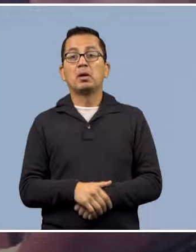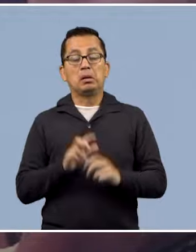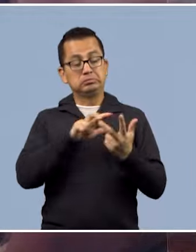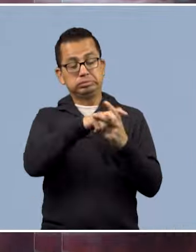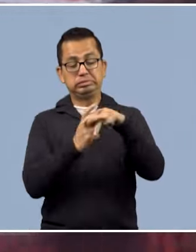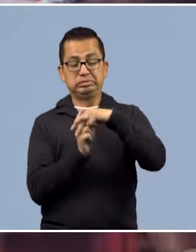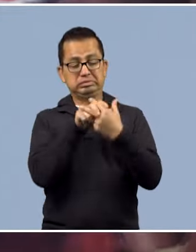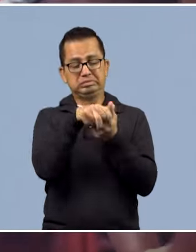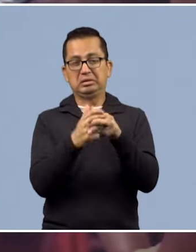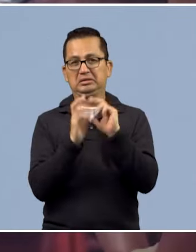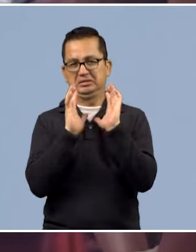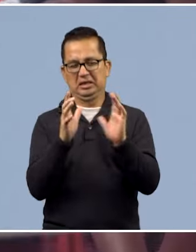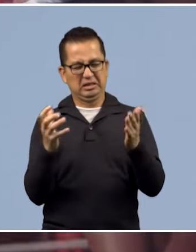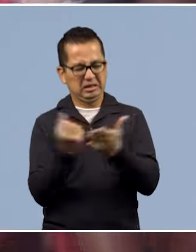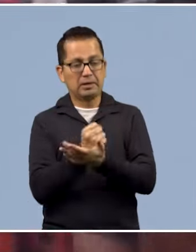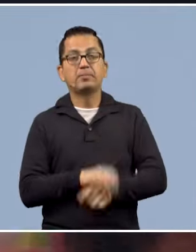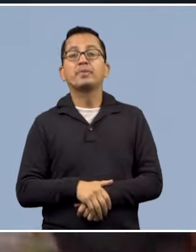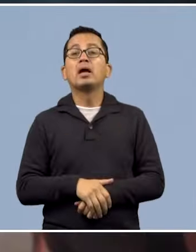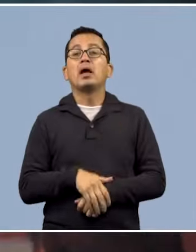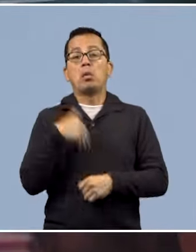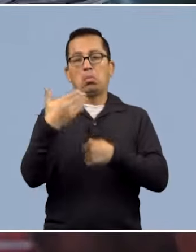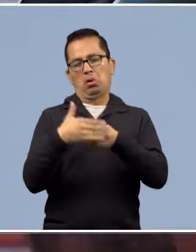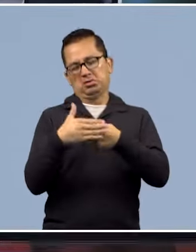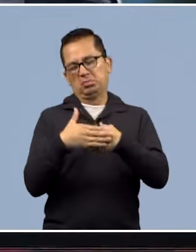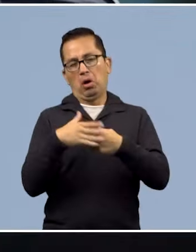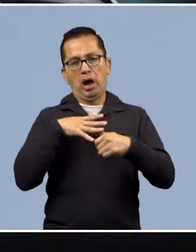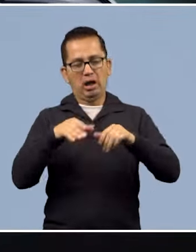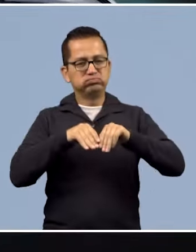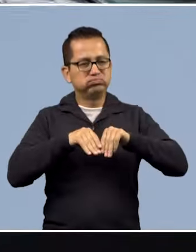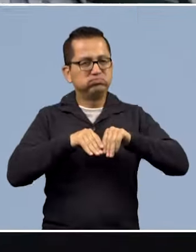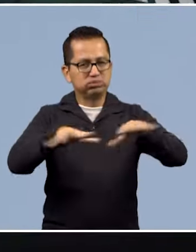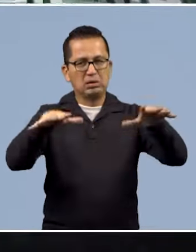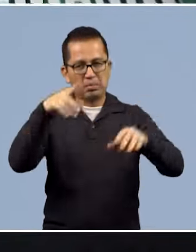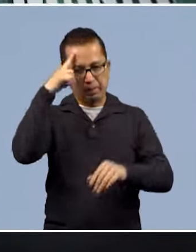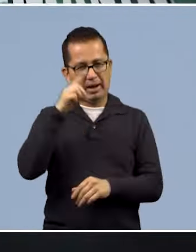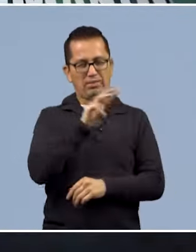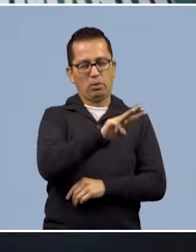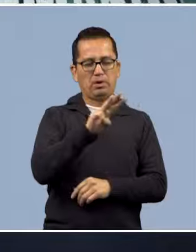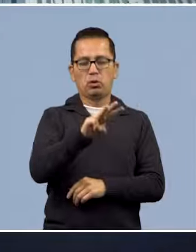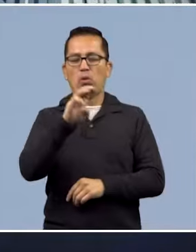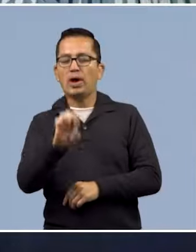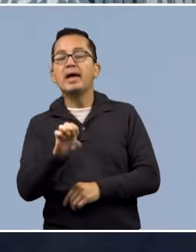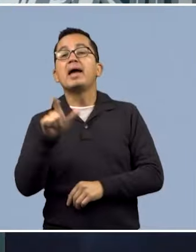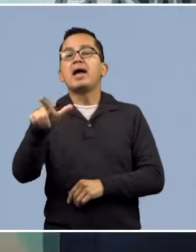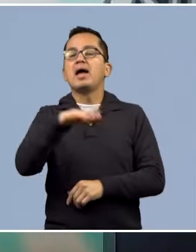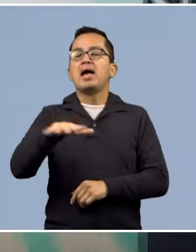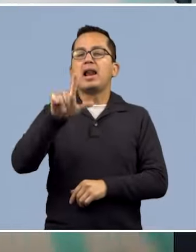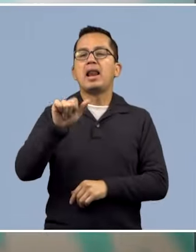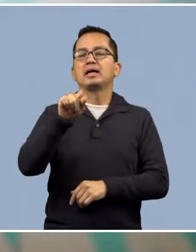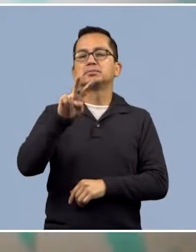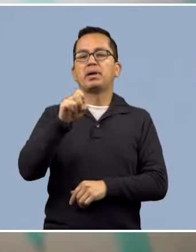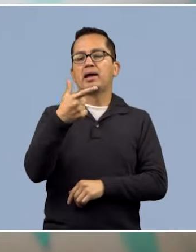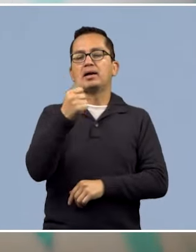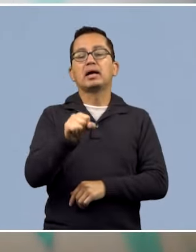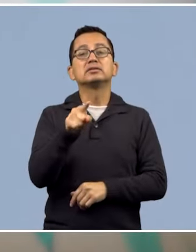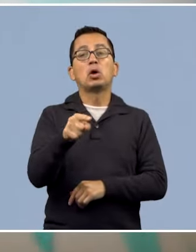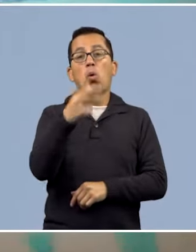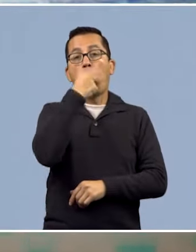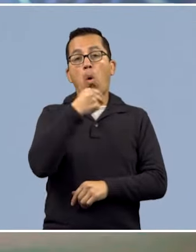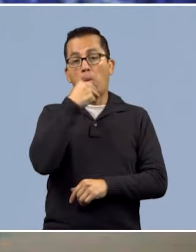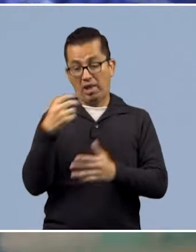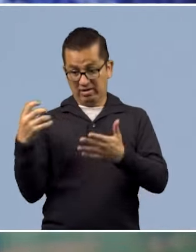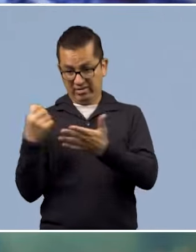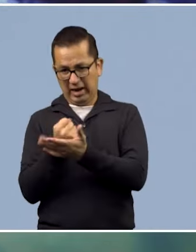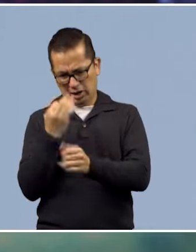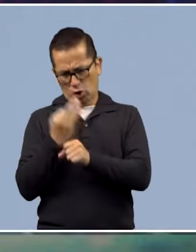Ganó el Wrestling Durante una conferencia de prensa organizada por la WWE en Las Vegas, el luchador Cody Rose, actual ganador